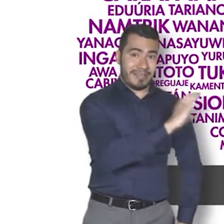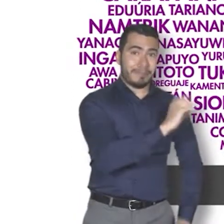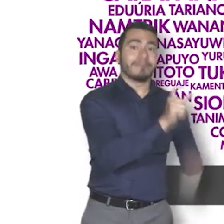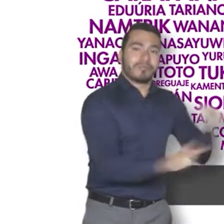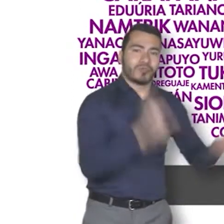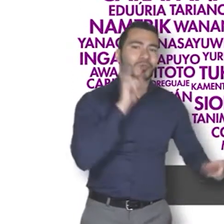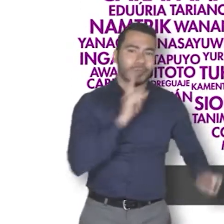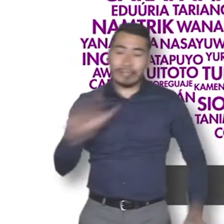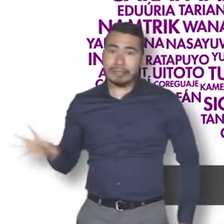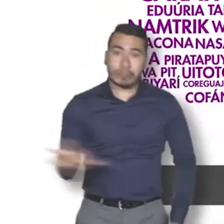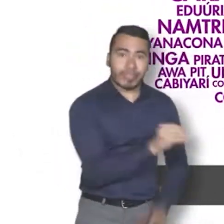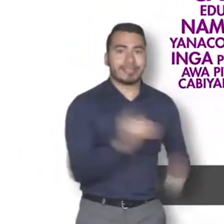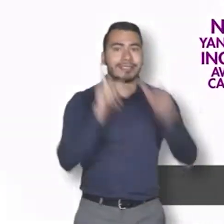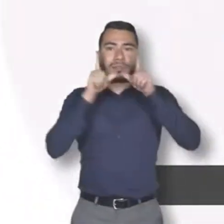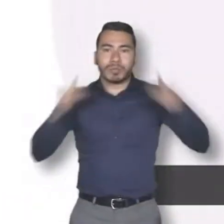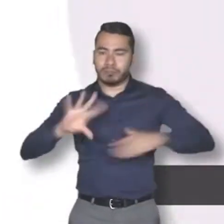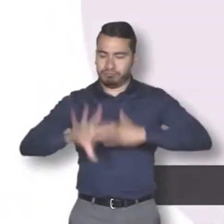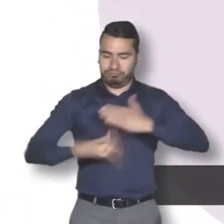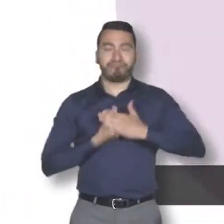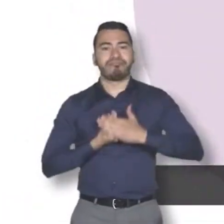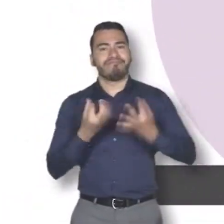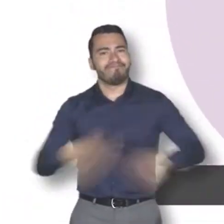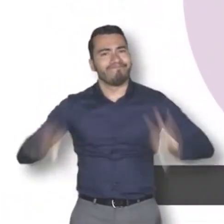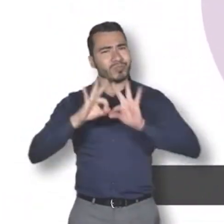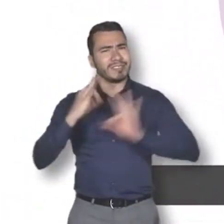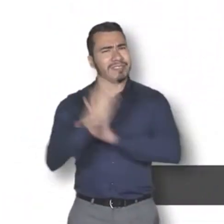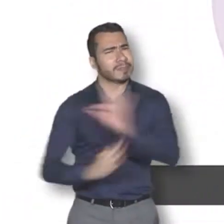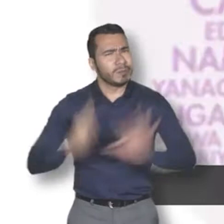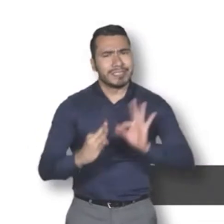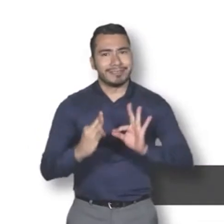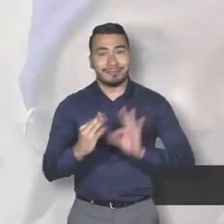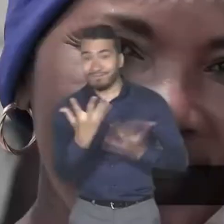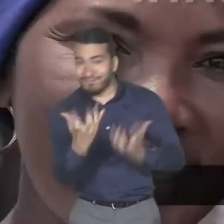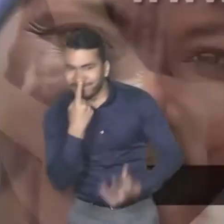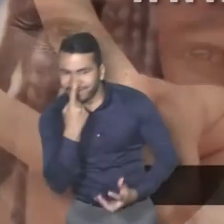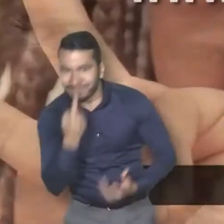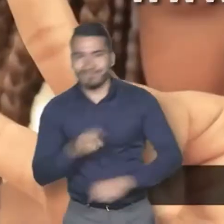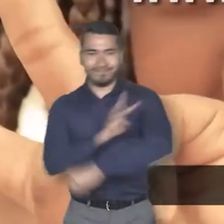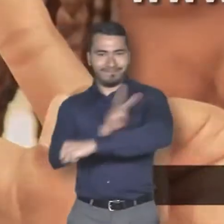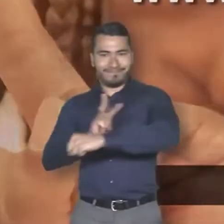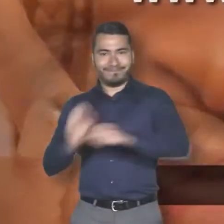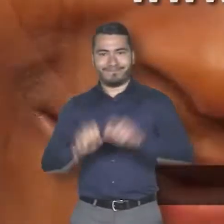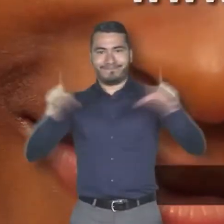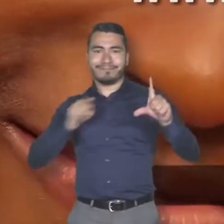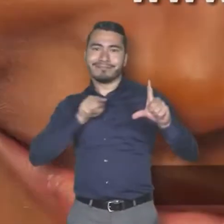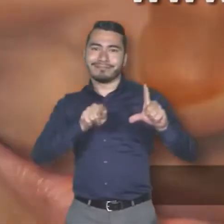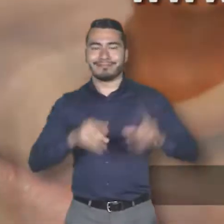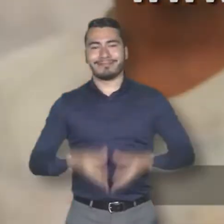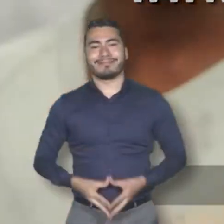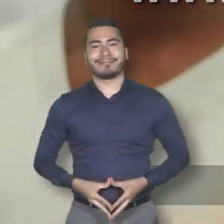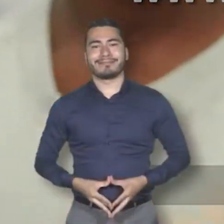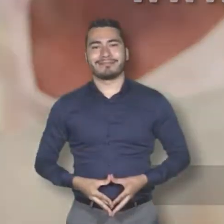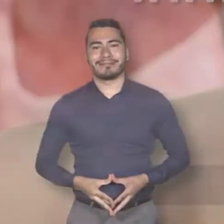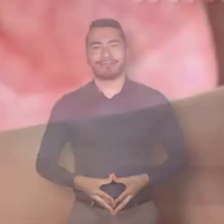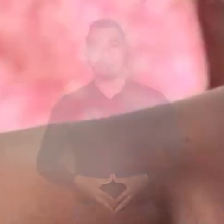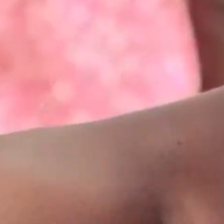personas sordas del país. Las lenguas nativas son un patrimonio lingüístico que debemos cuidar. Conozca sobre ellas en www.caricuerbo